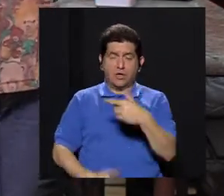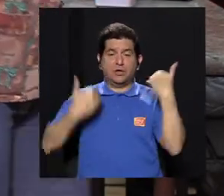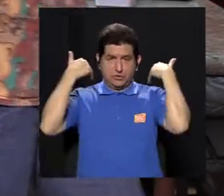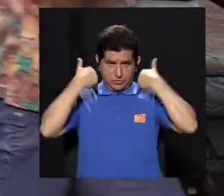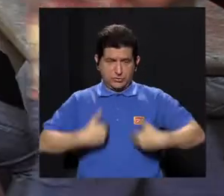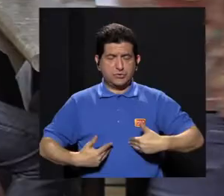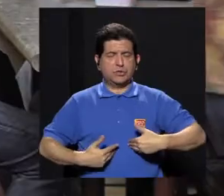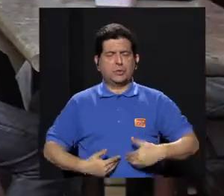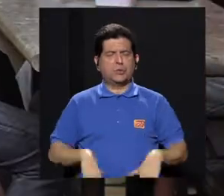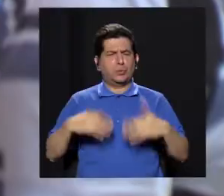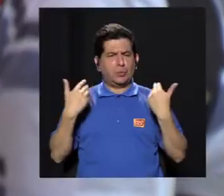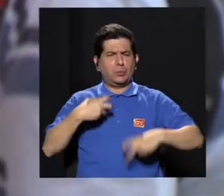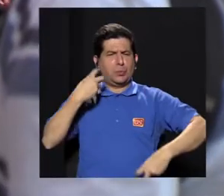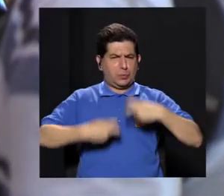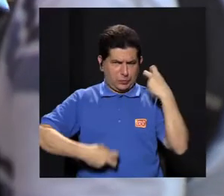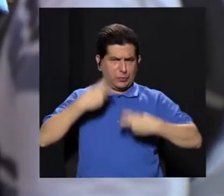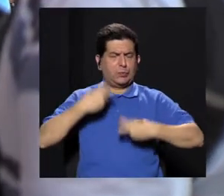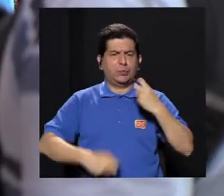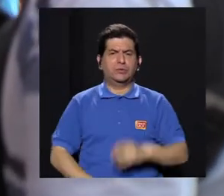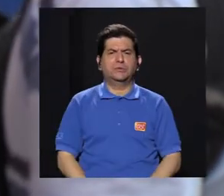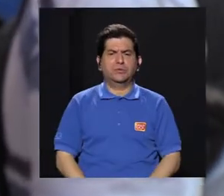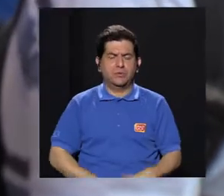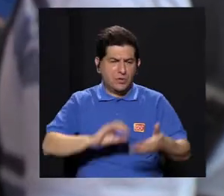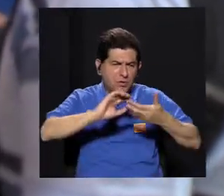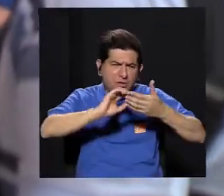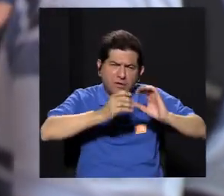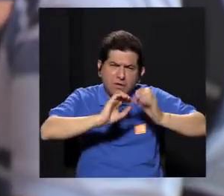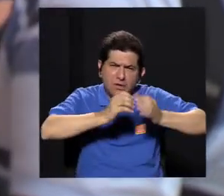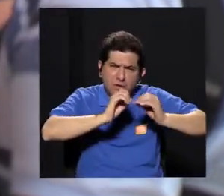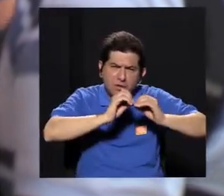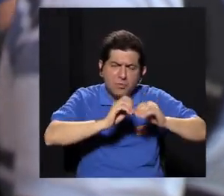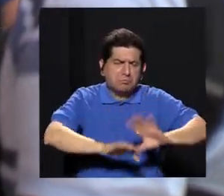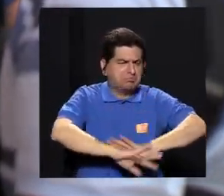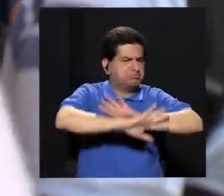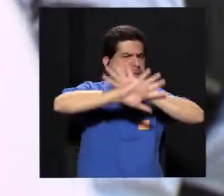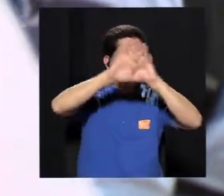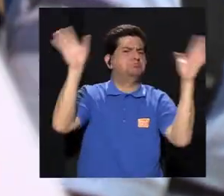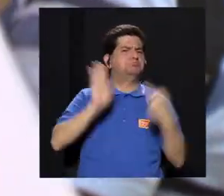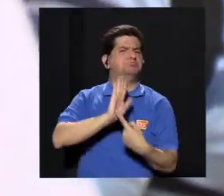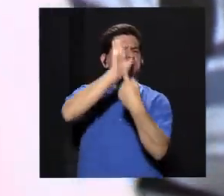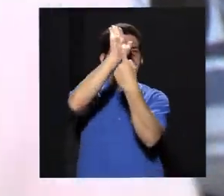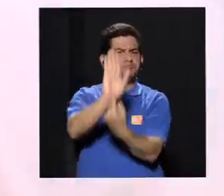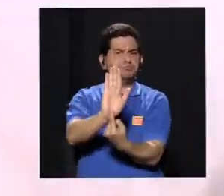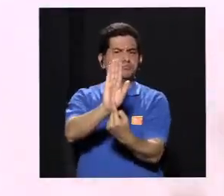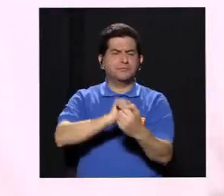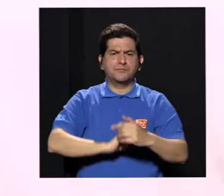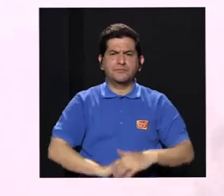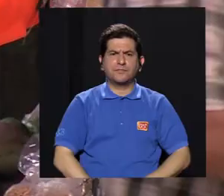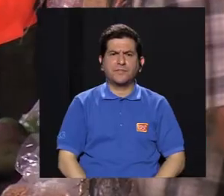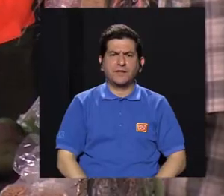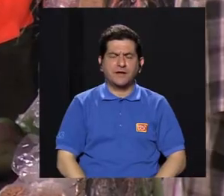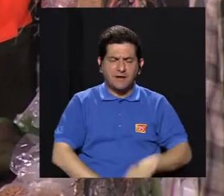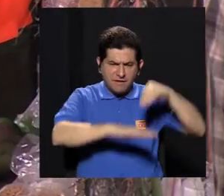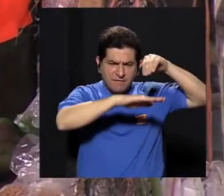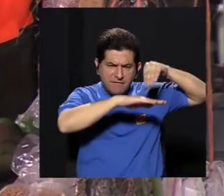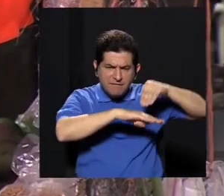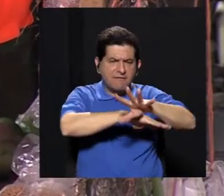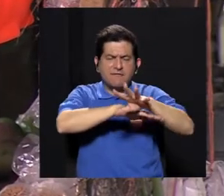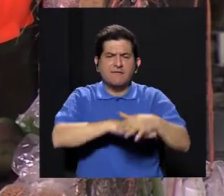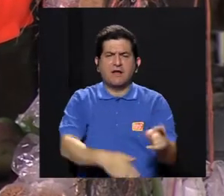en la especie humana muy grave. Datos muy bien claros hablan de